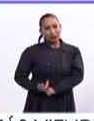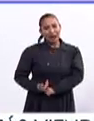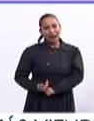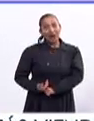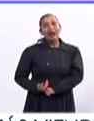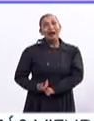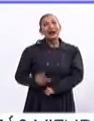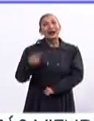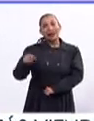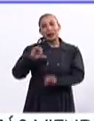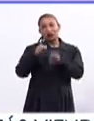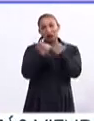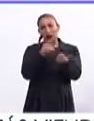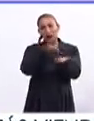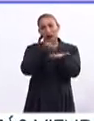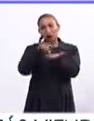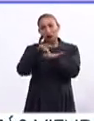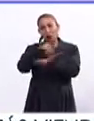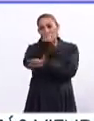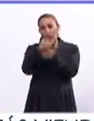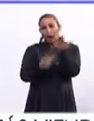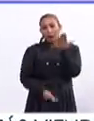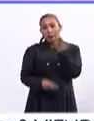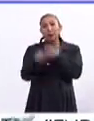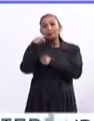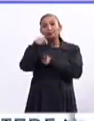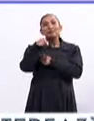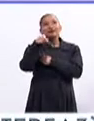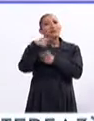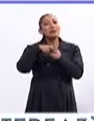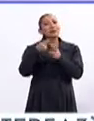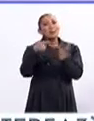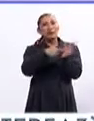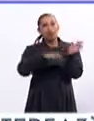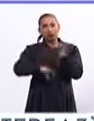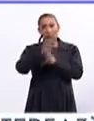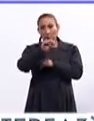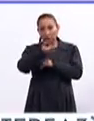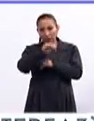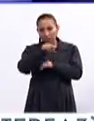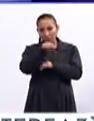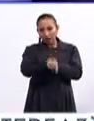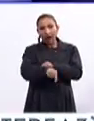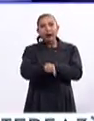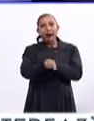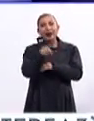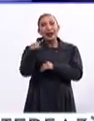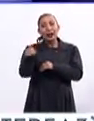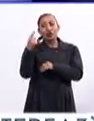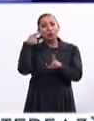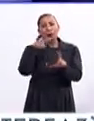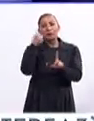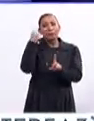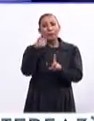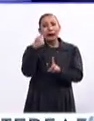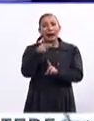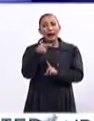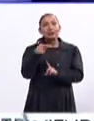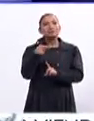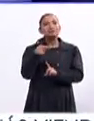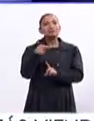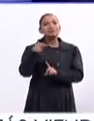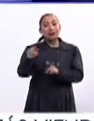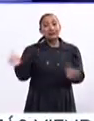Y, bueno, nos está platicando de un programa, de un proyecto que empezó en 1990 y cuyo objetivo ha